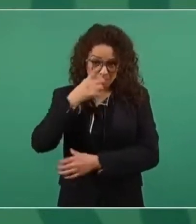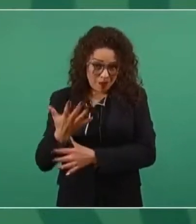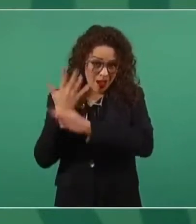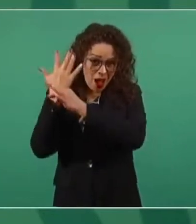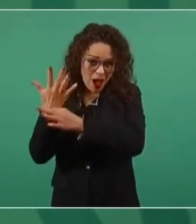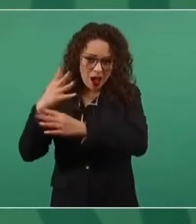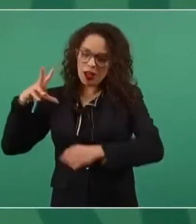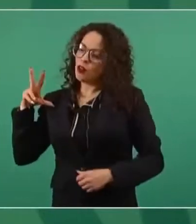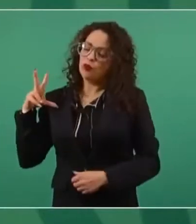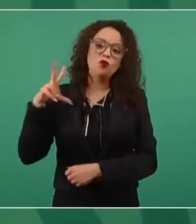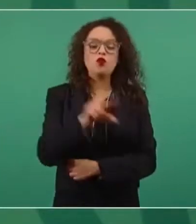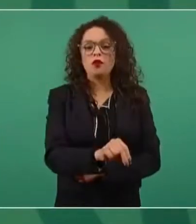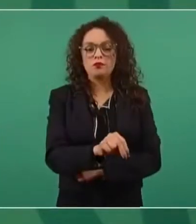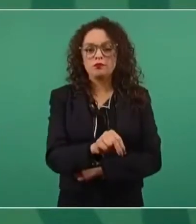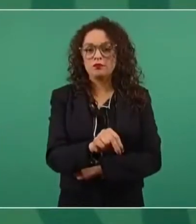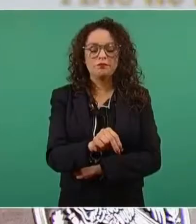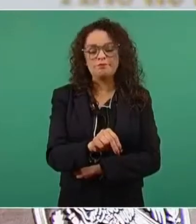La prensa tiene que ser